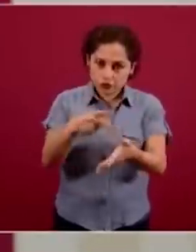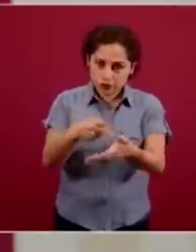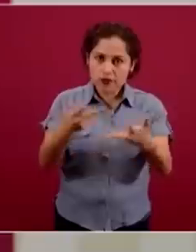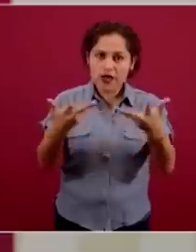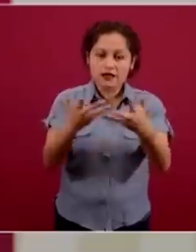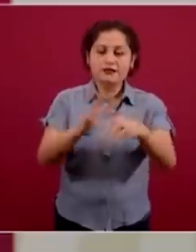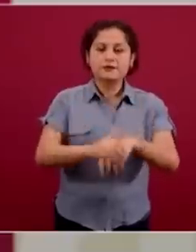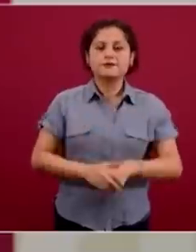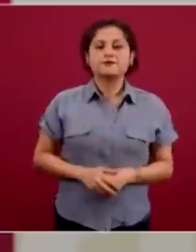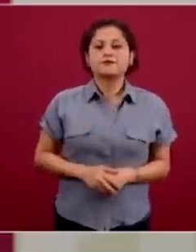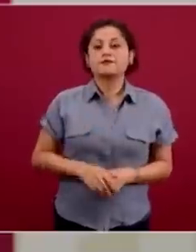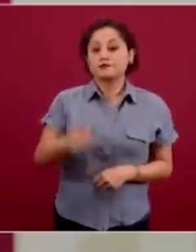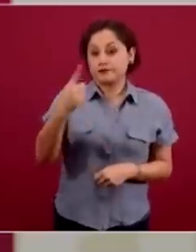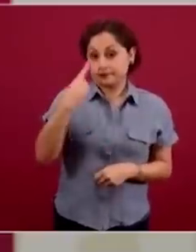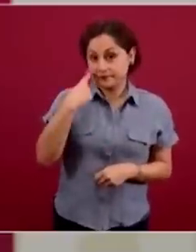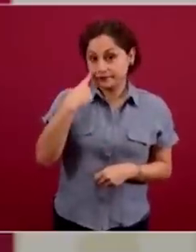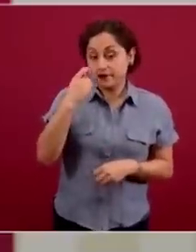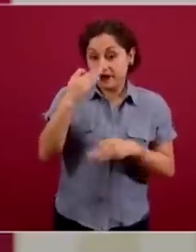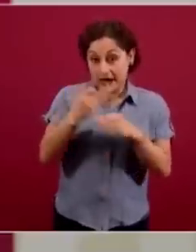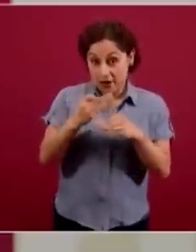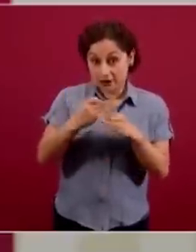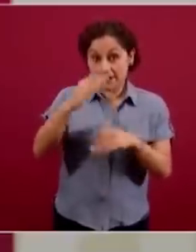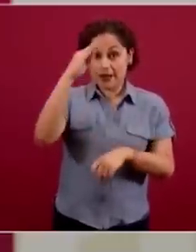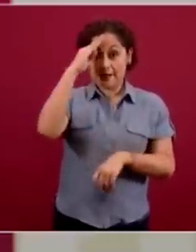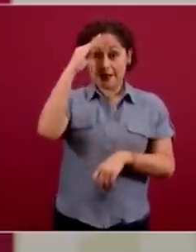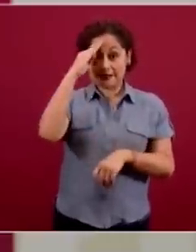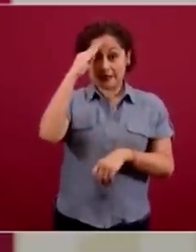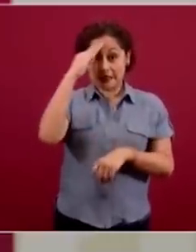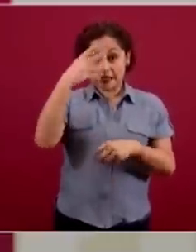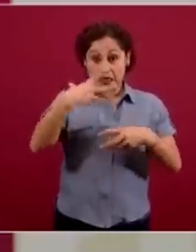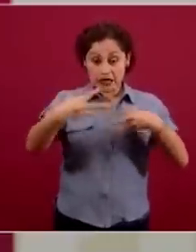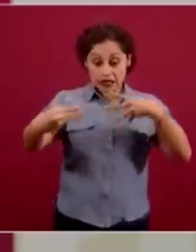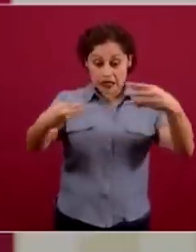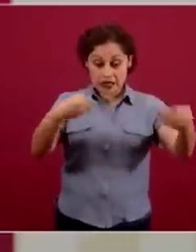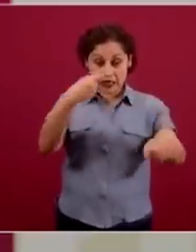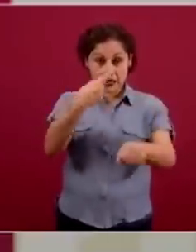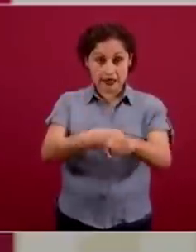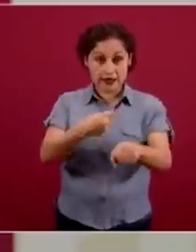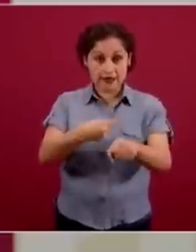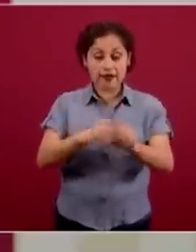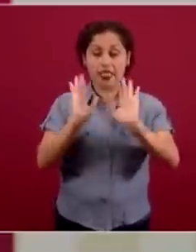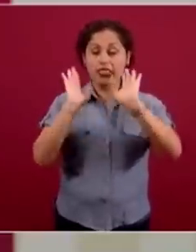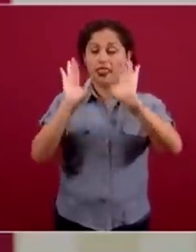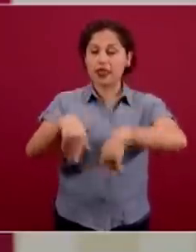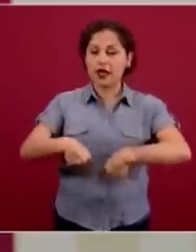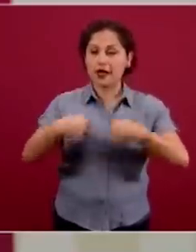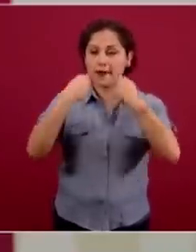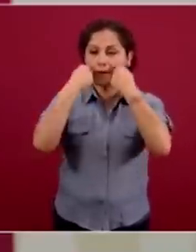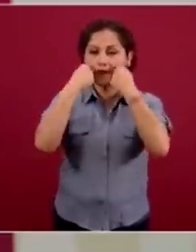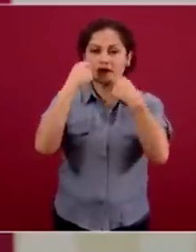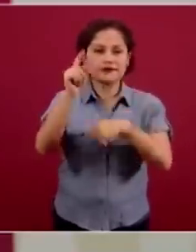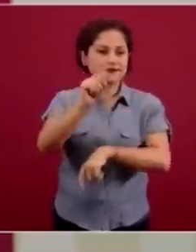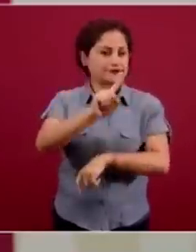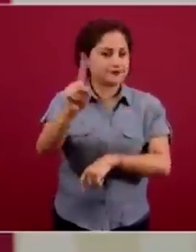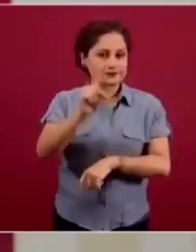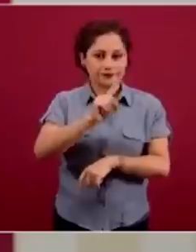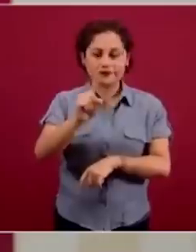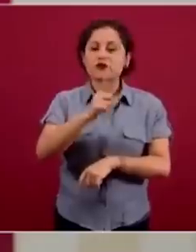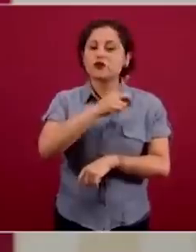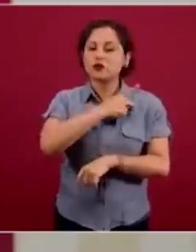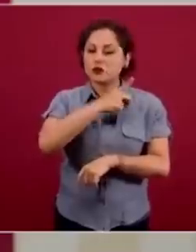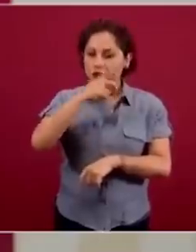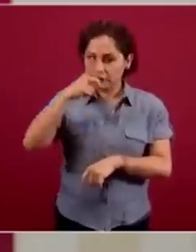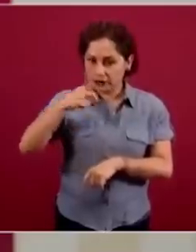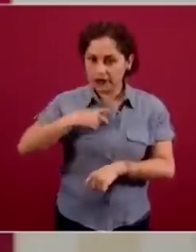considerar menor esta epidemia. En todo momento nos ha sido muy importante que la población de